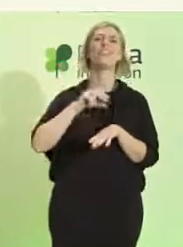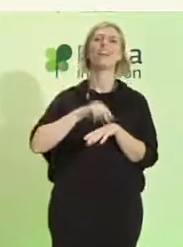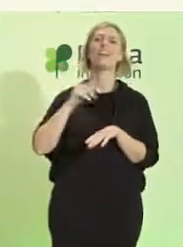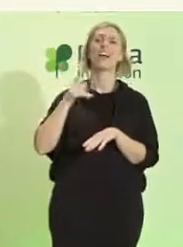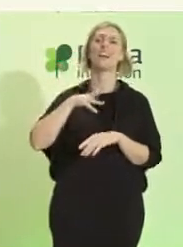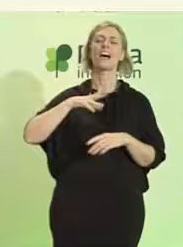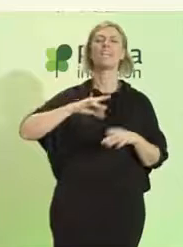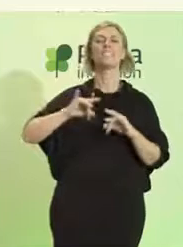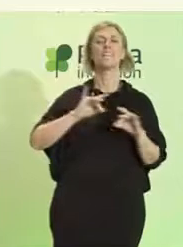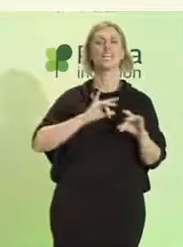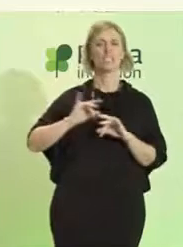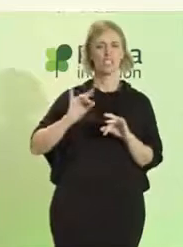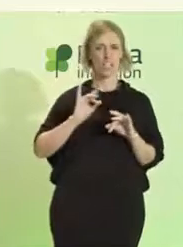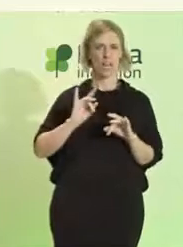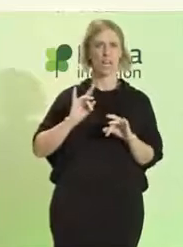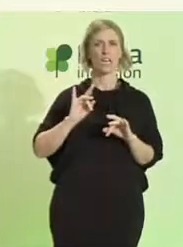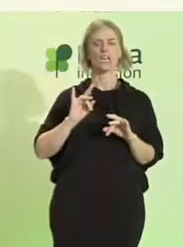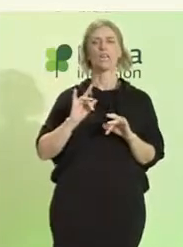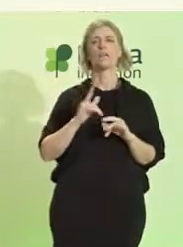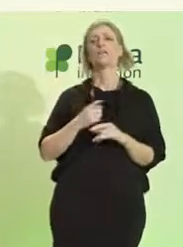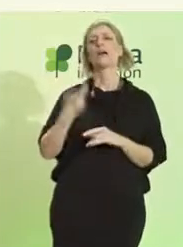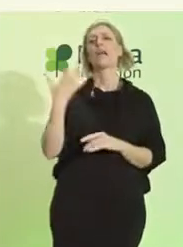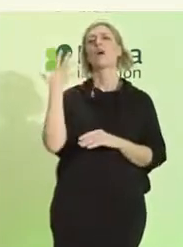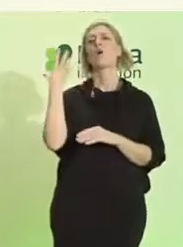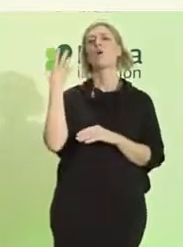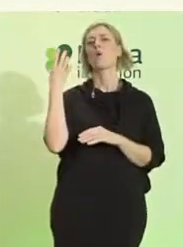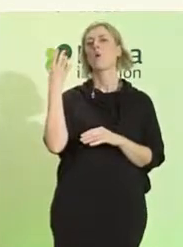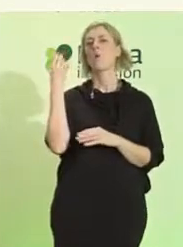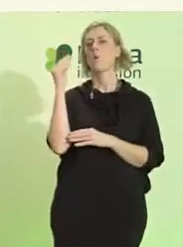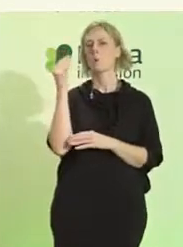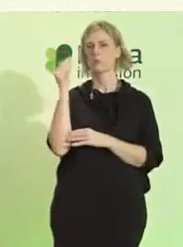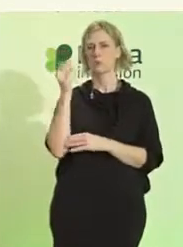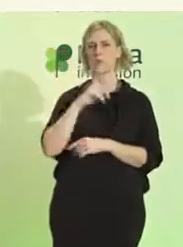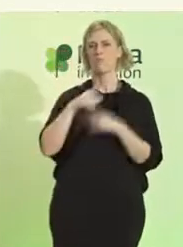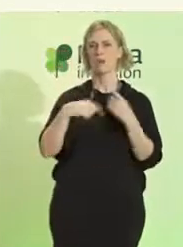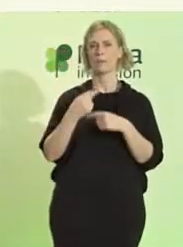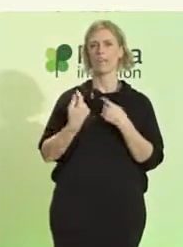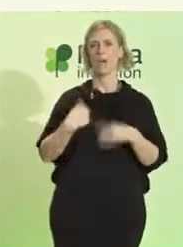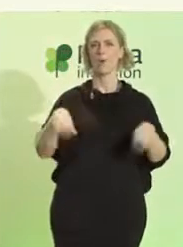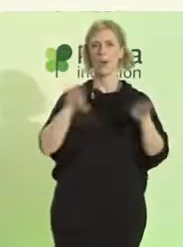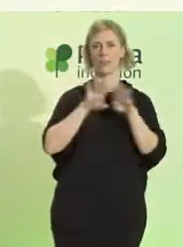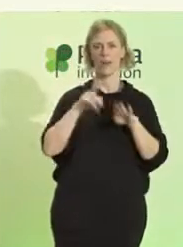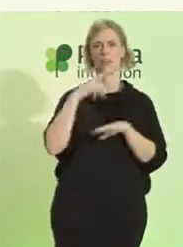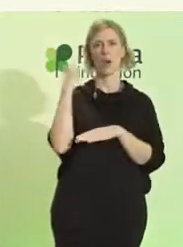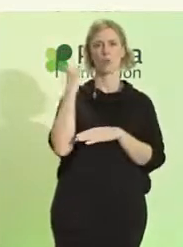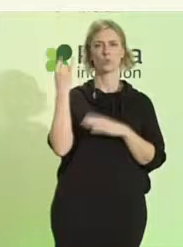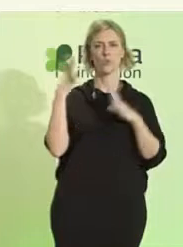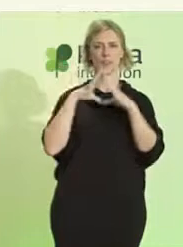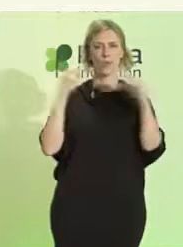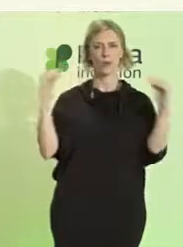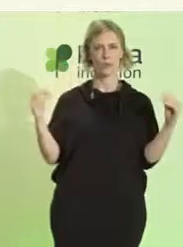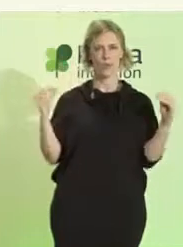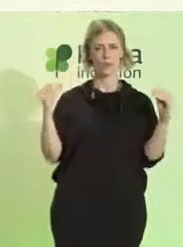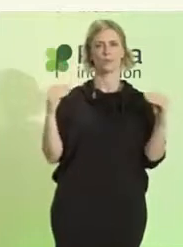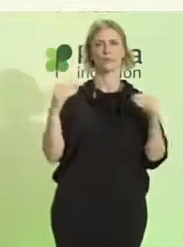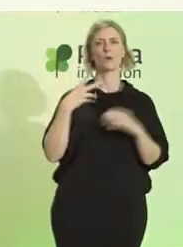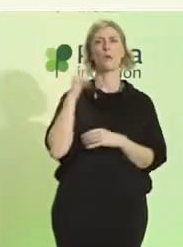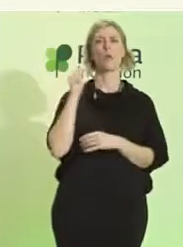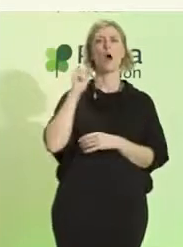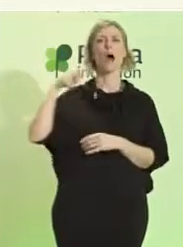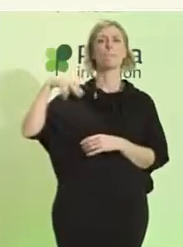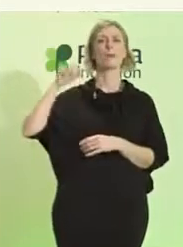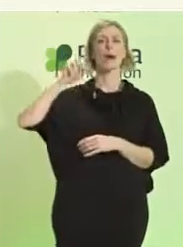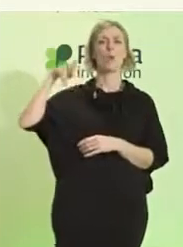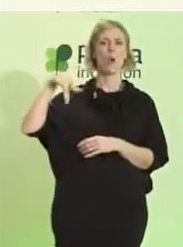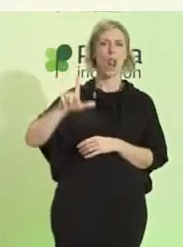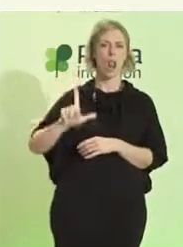Juventud, Familia e Igualdad de la Junta de Andalucía. Juan Manuel Flores, teniente alcalde